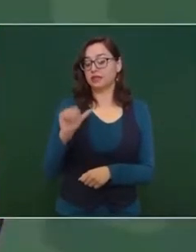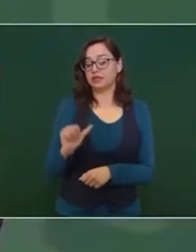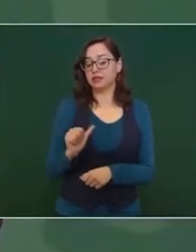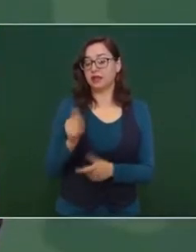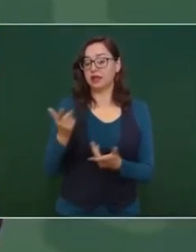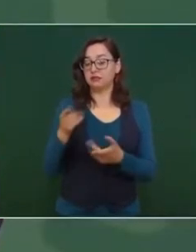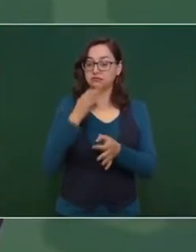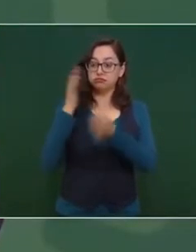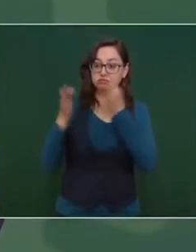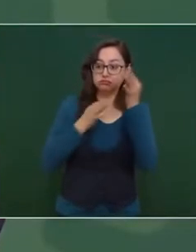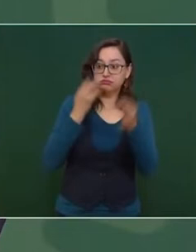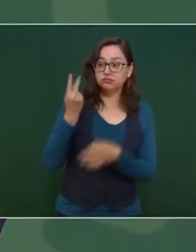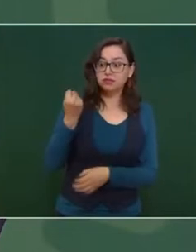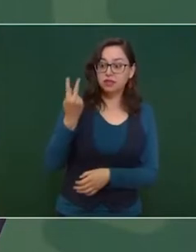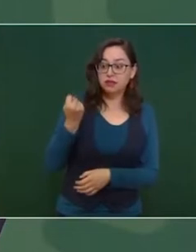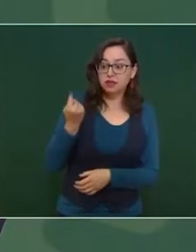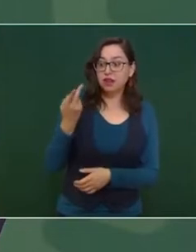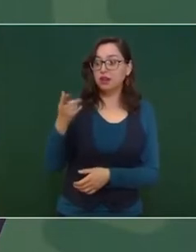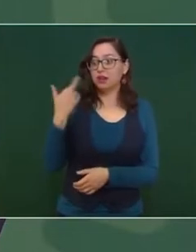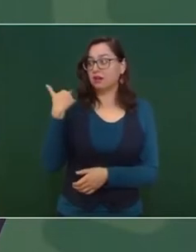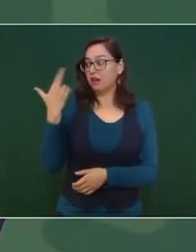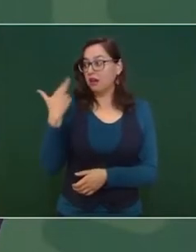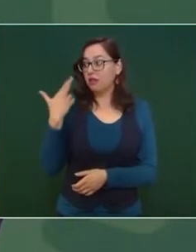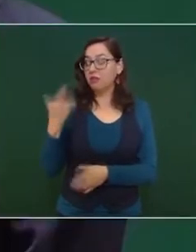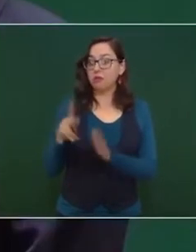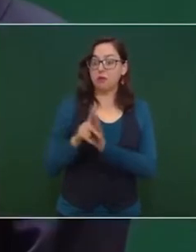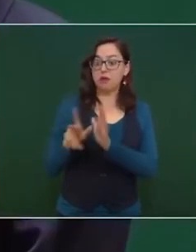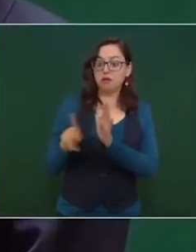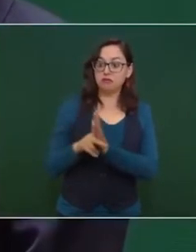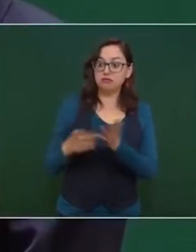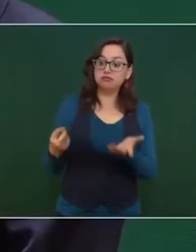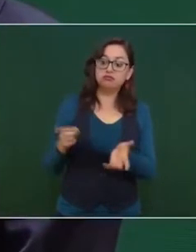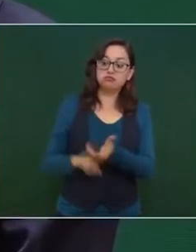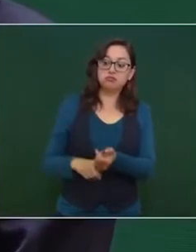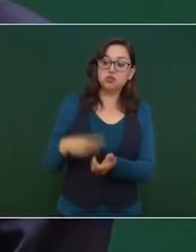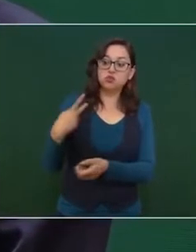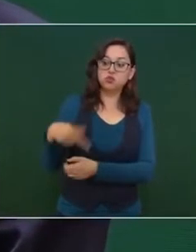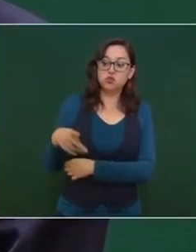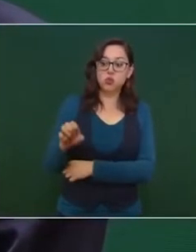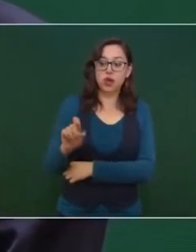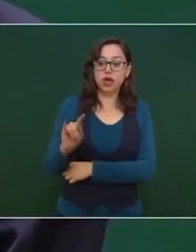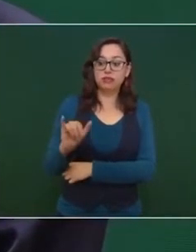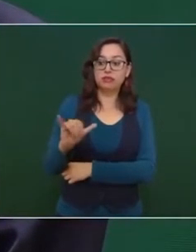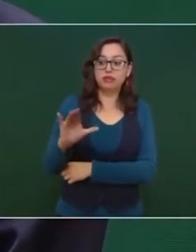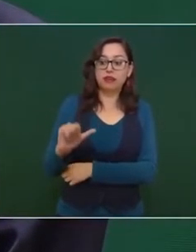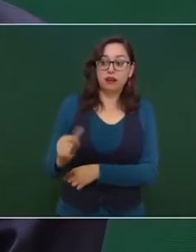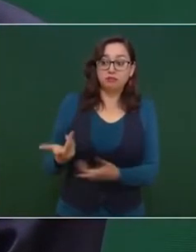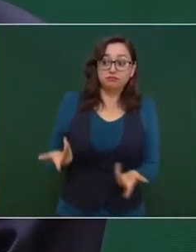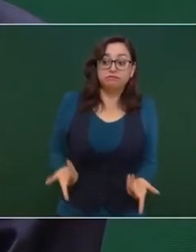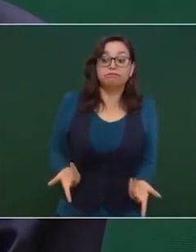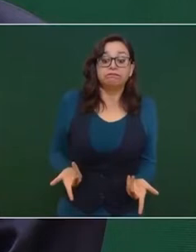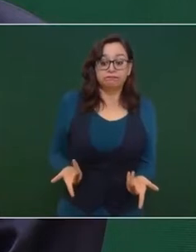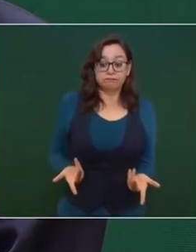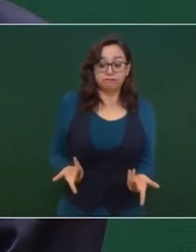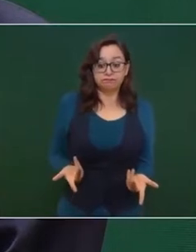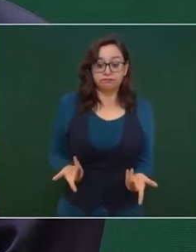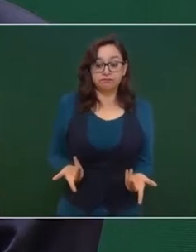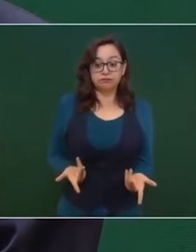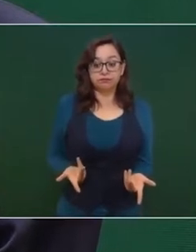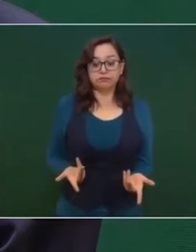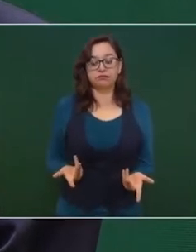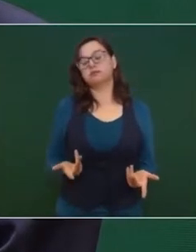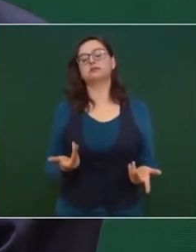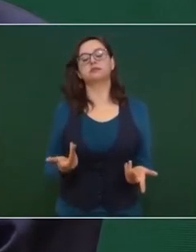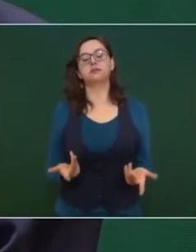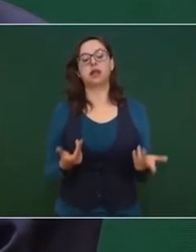los medios en algunos medios de información hay